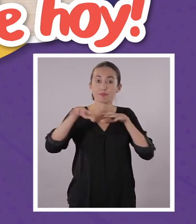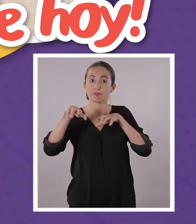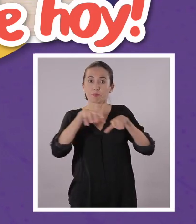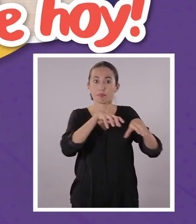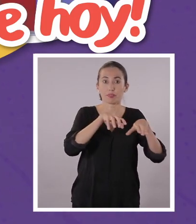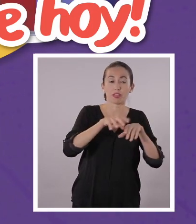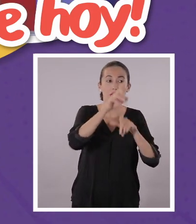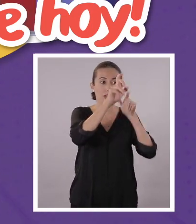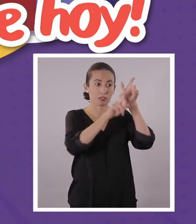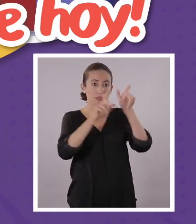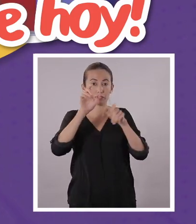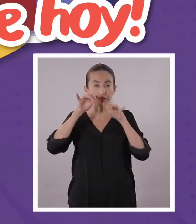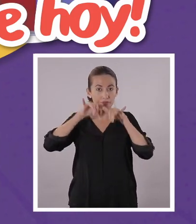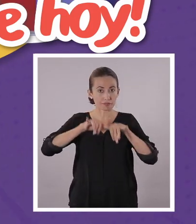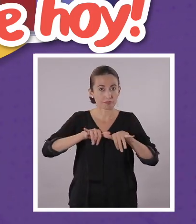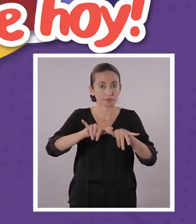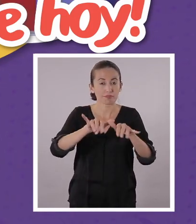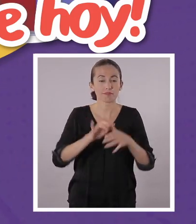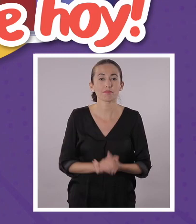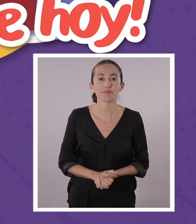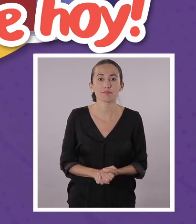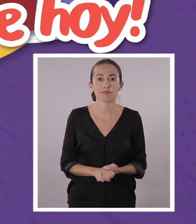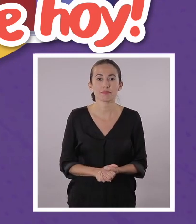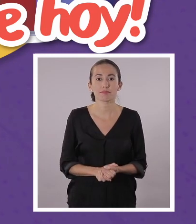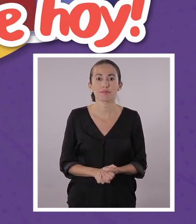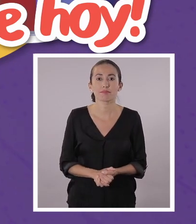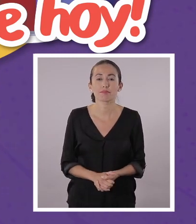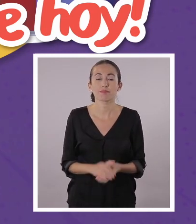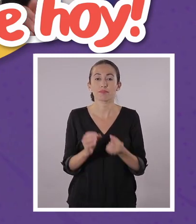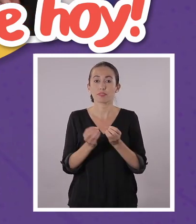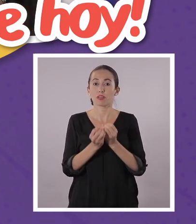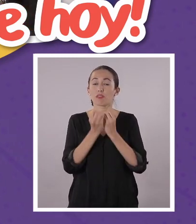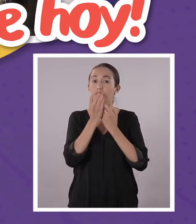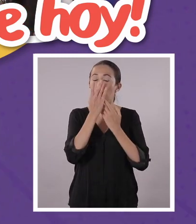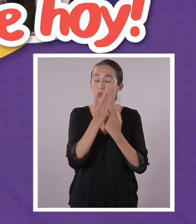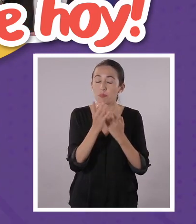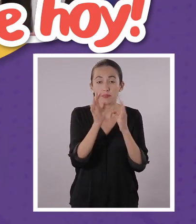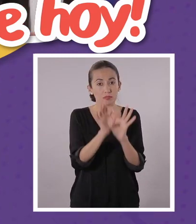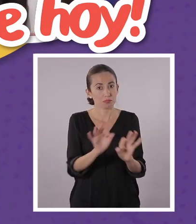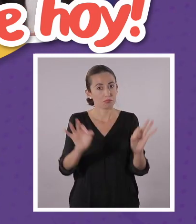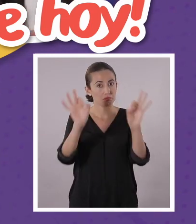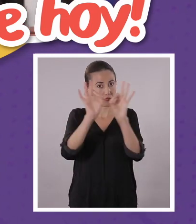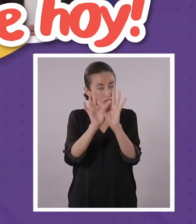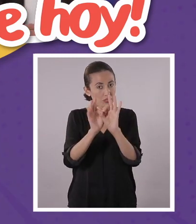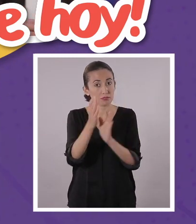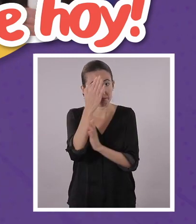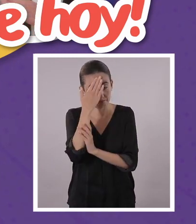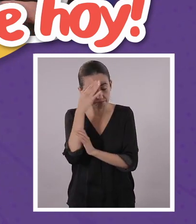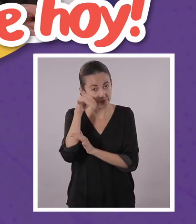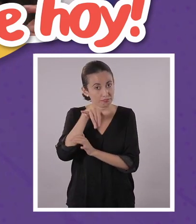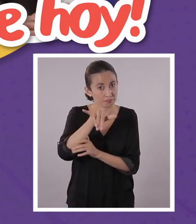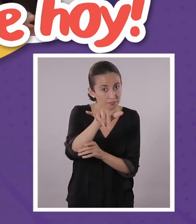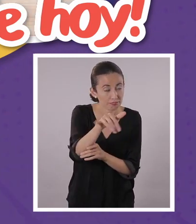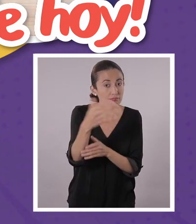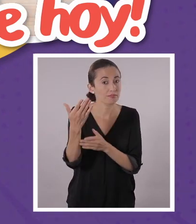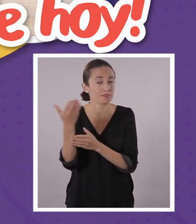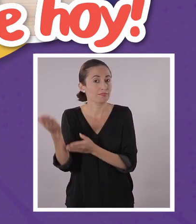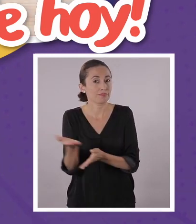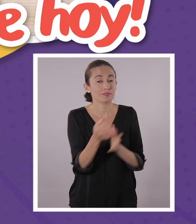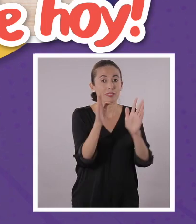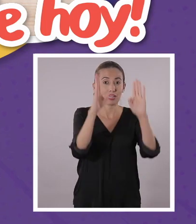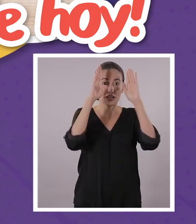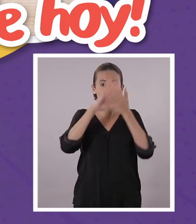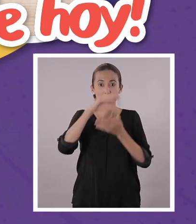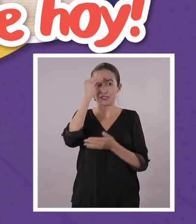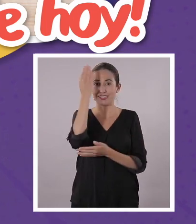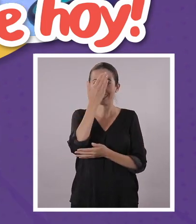las actividades humanas y cómo nos han afectado. La información es muy importante y si quieren saber más, atentos y